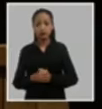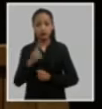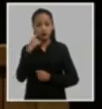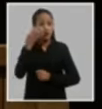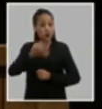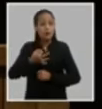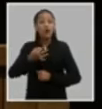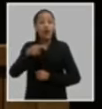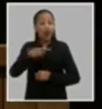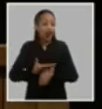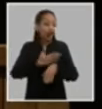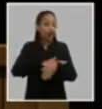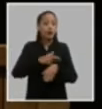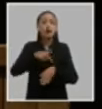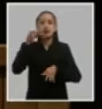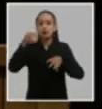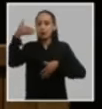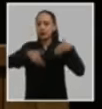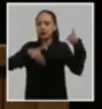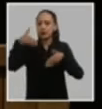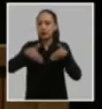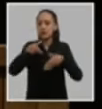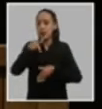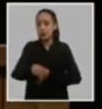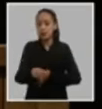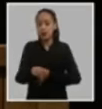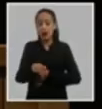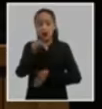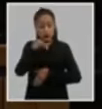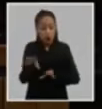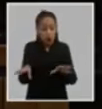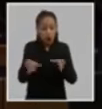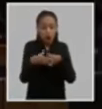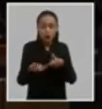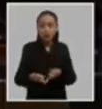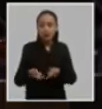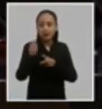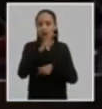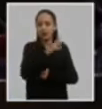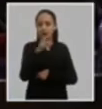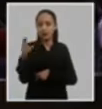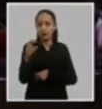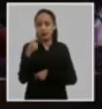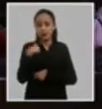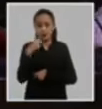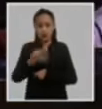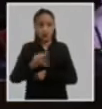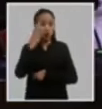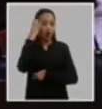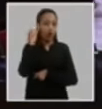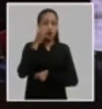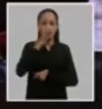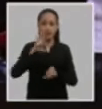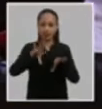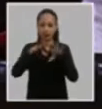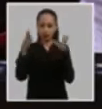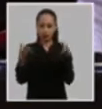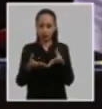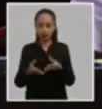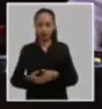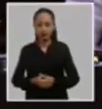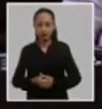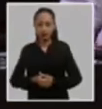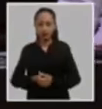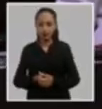revolución el octavo congreso del partido considerando el proceso previo al estudio análisis y consultas